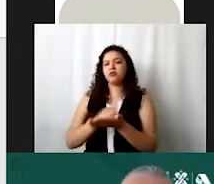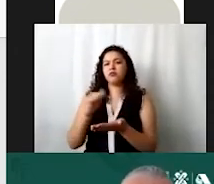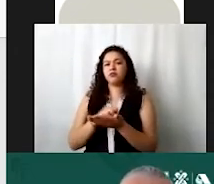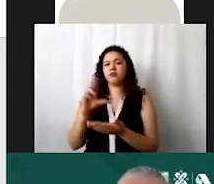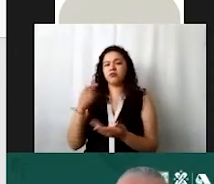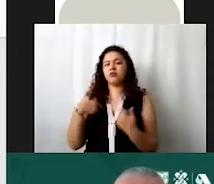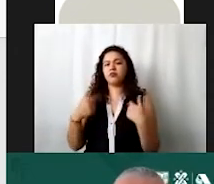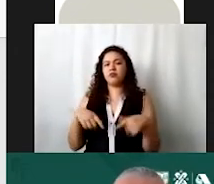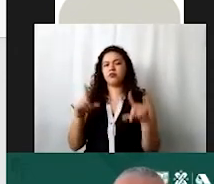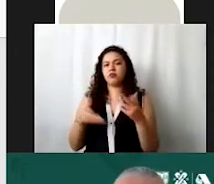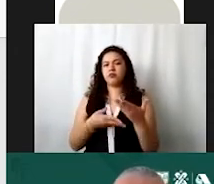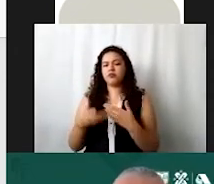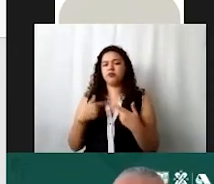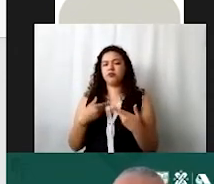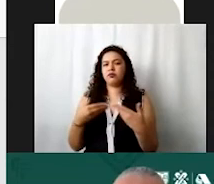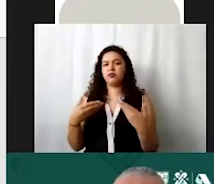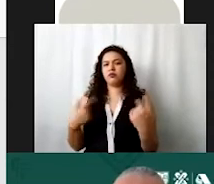comparto entonces les voy a compartir